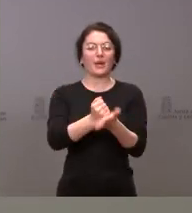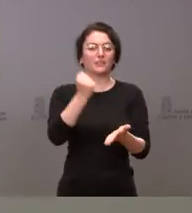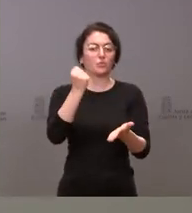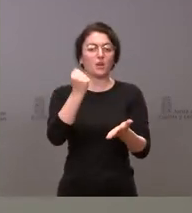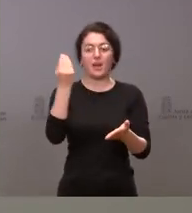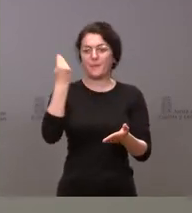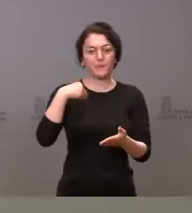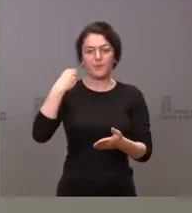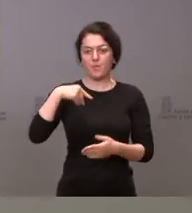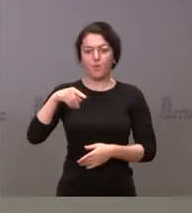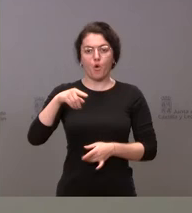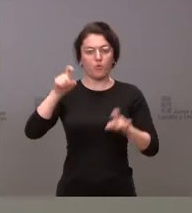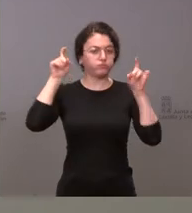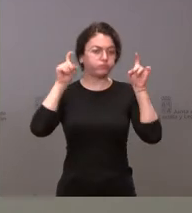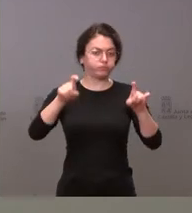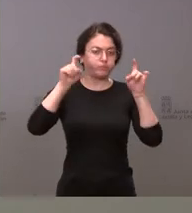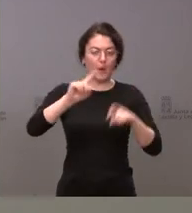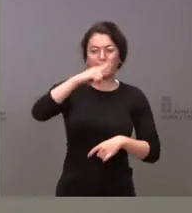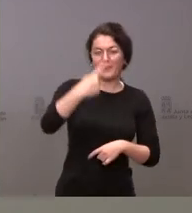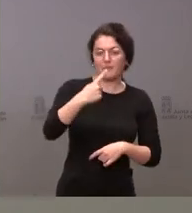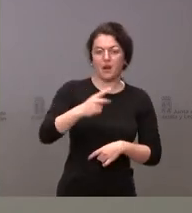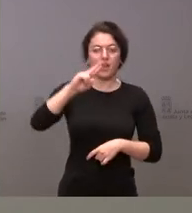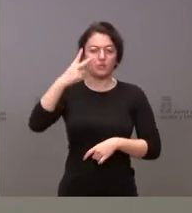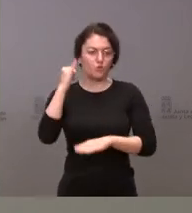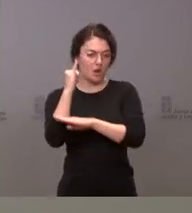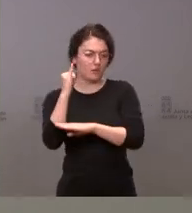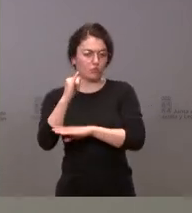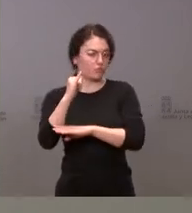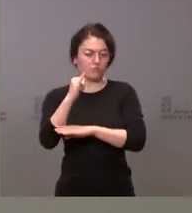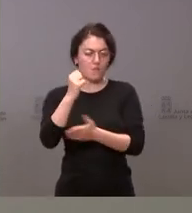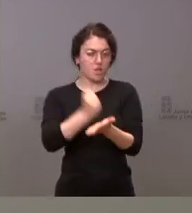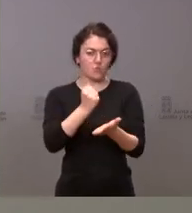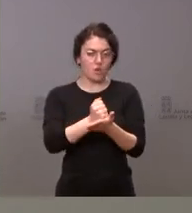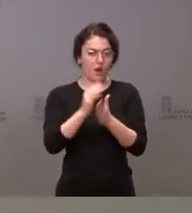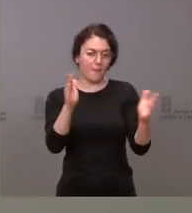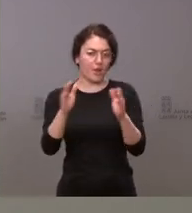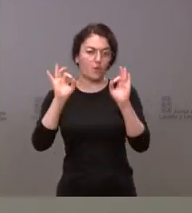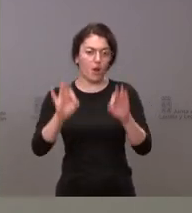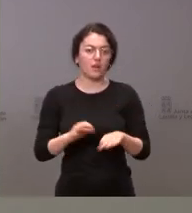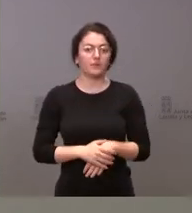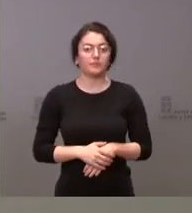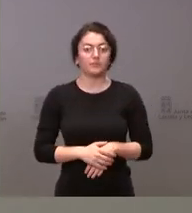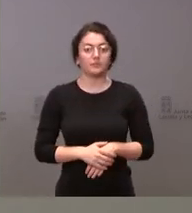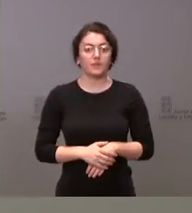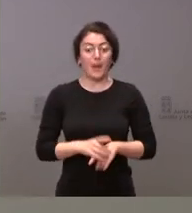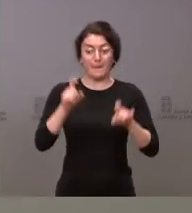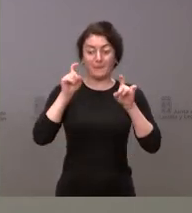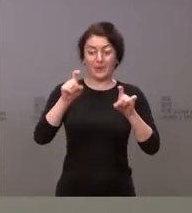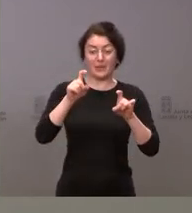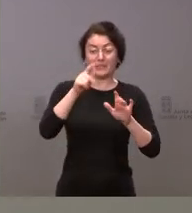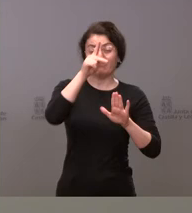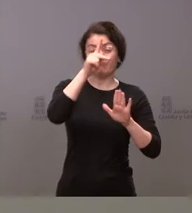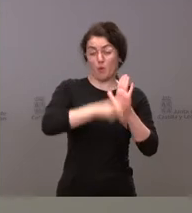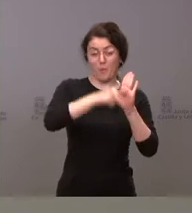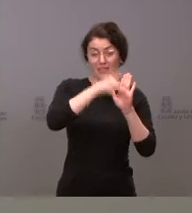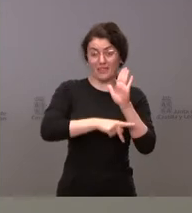resto de las enseñanzas de educación primaria y secundaria. Respecto al personal, como bien saben, la normativa estatal establece que en estos